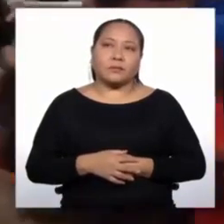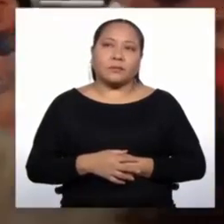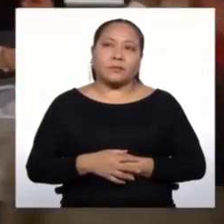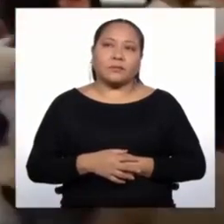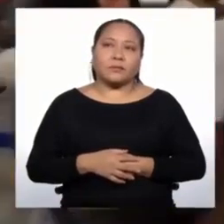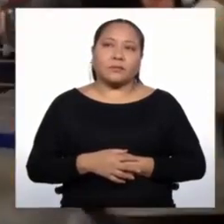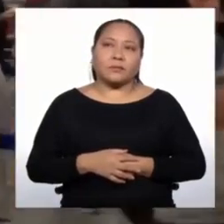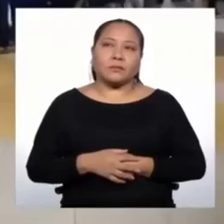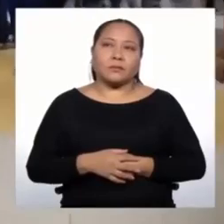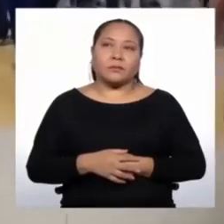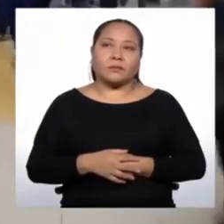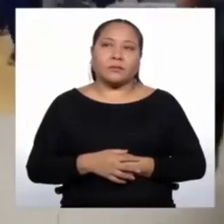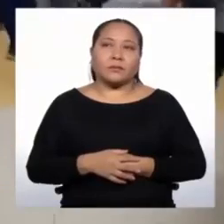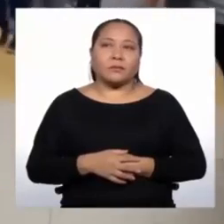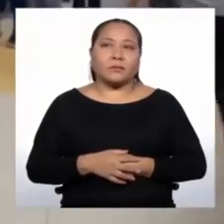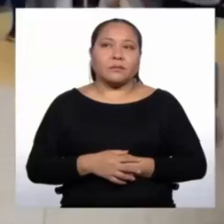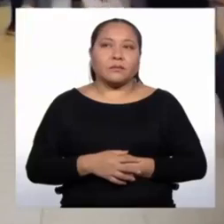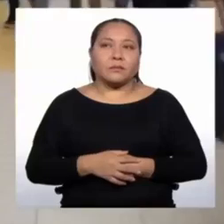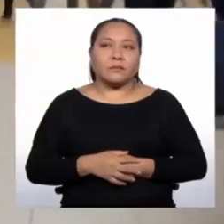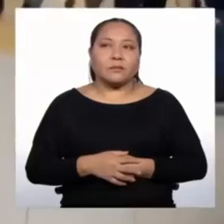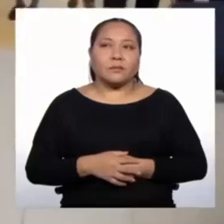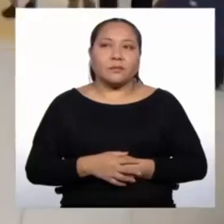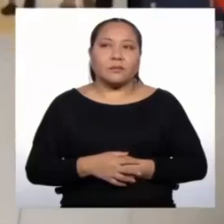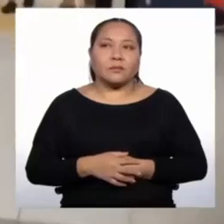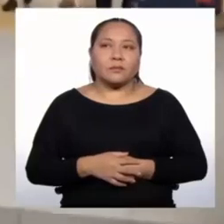Aplausos.